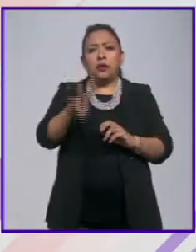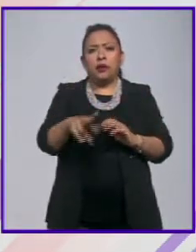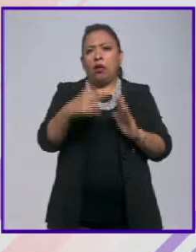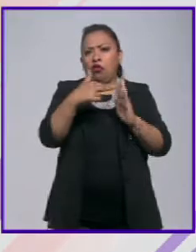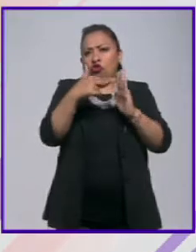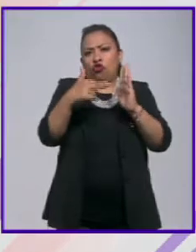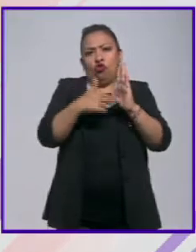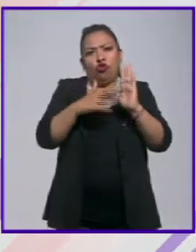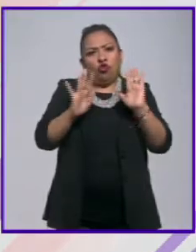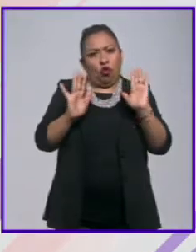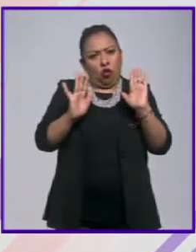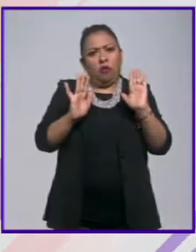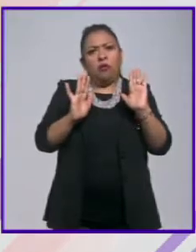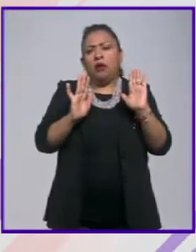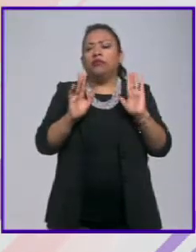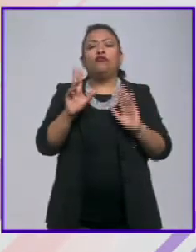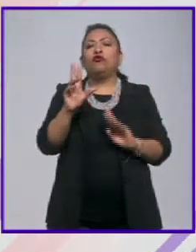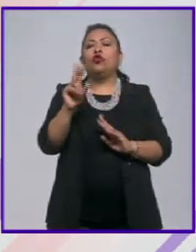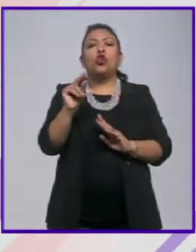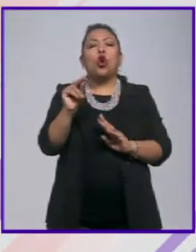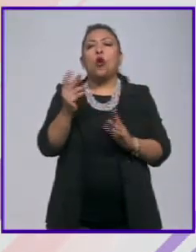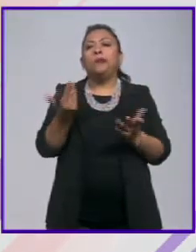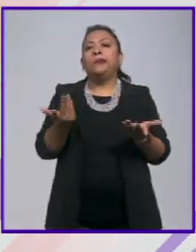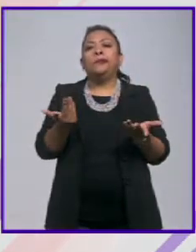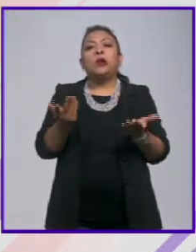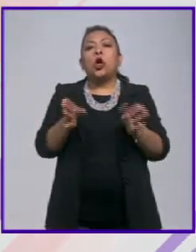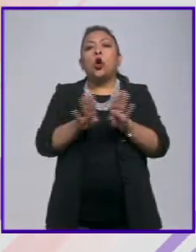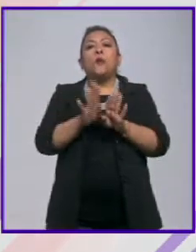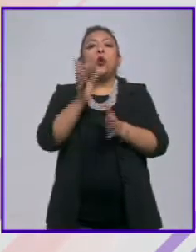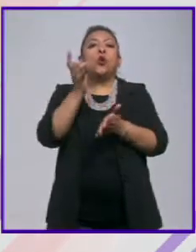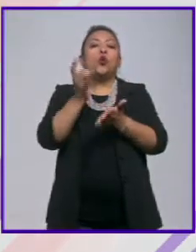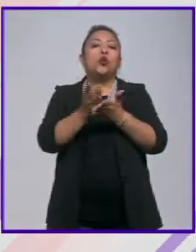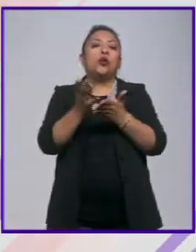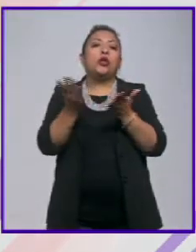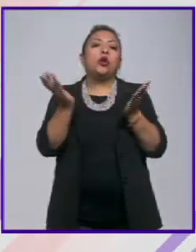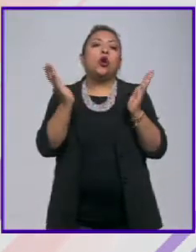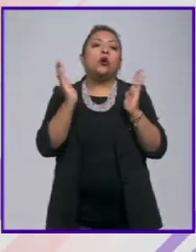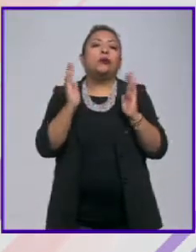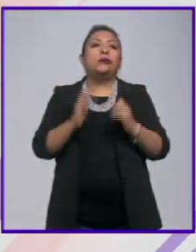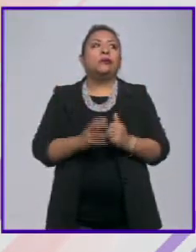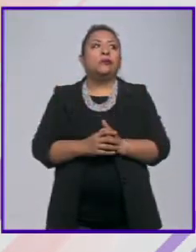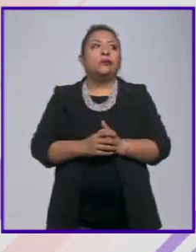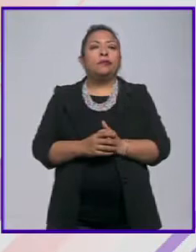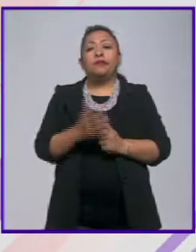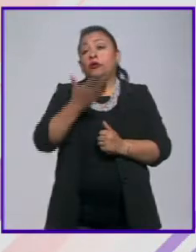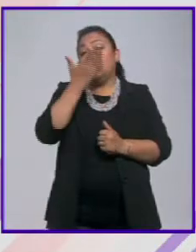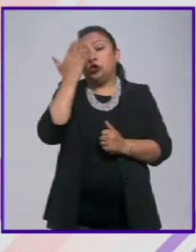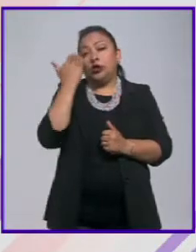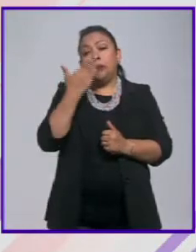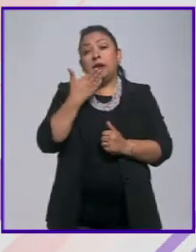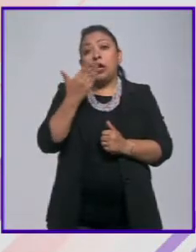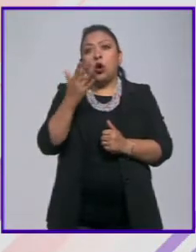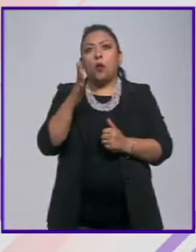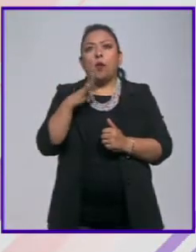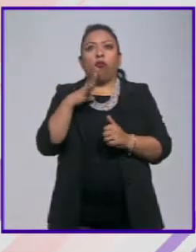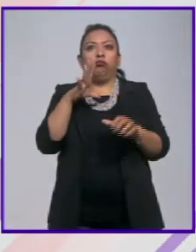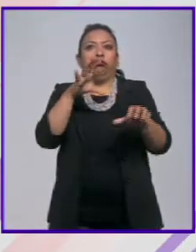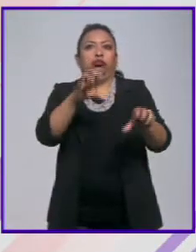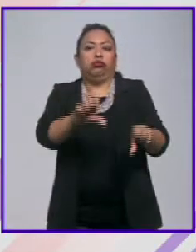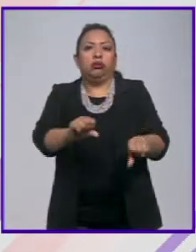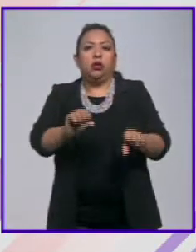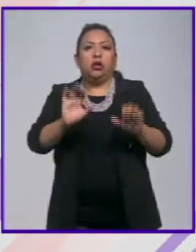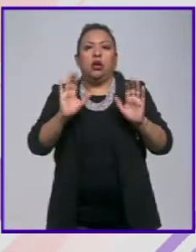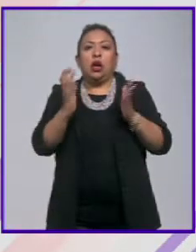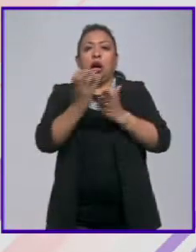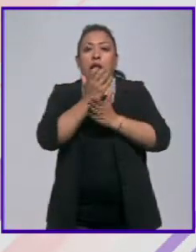normatividad claro no es no es nada más una es una no sé si sea una conquista o como lo veas tú